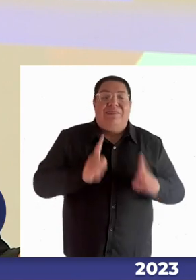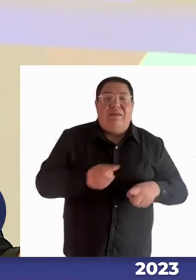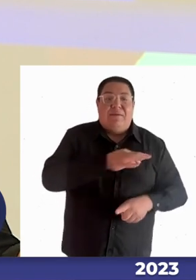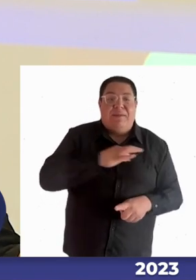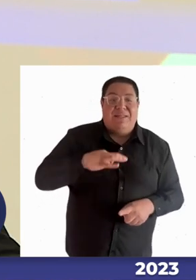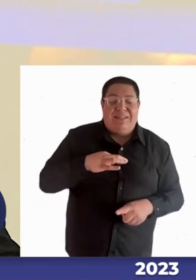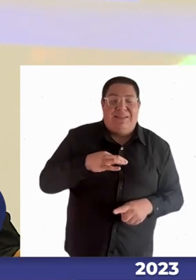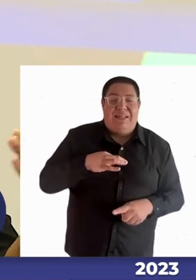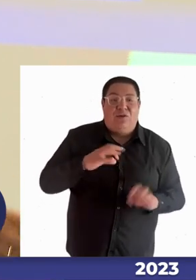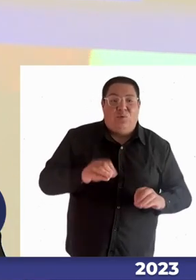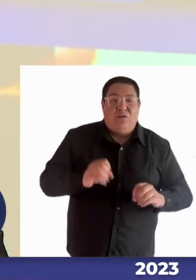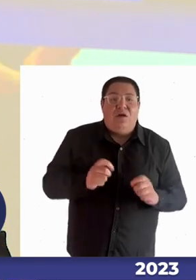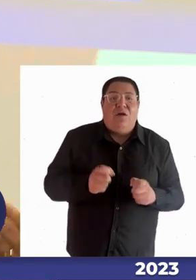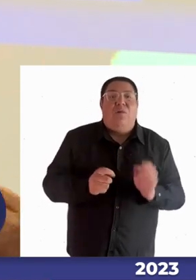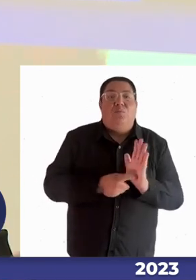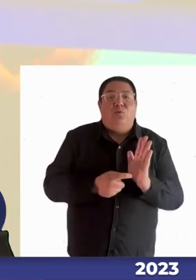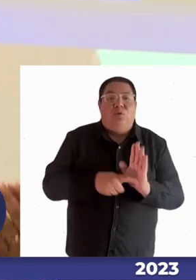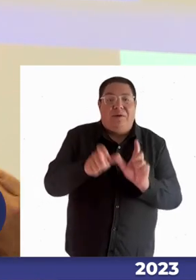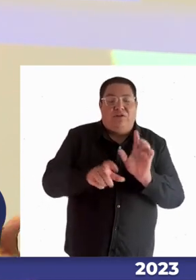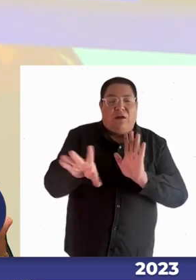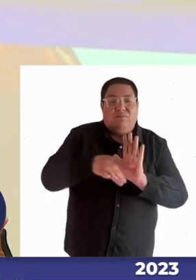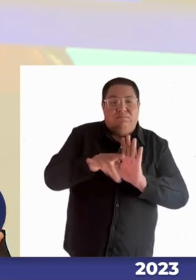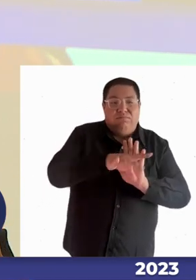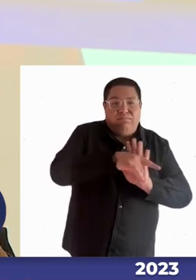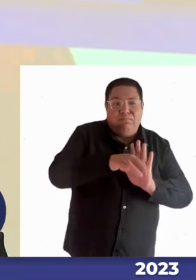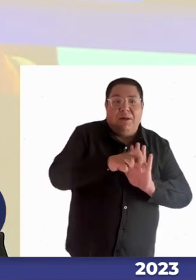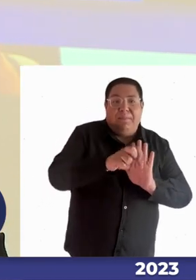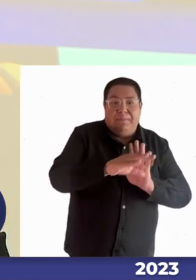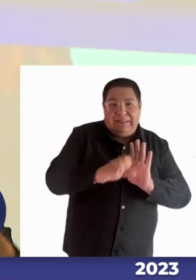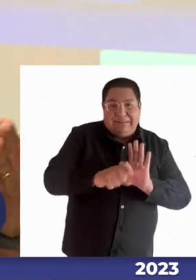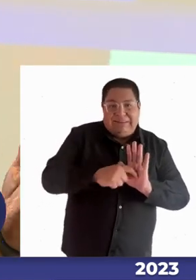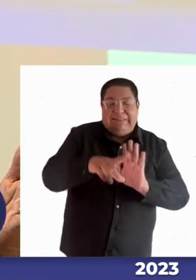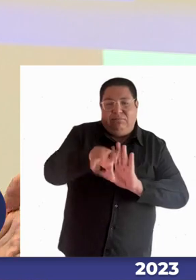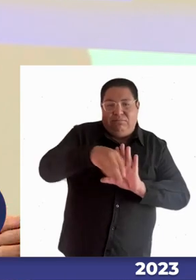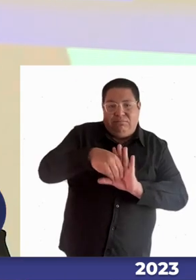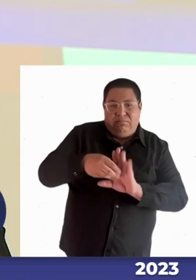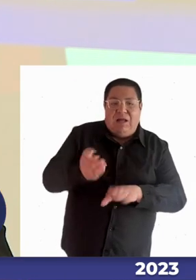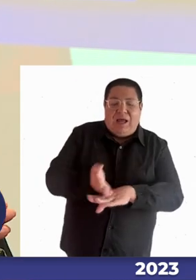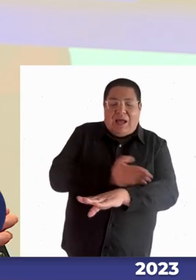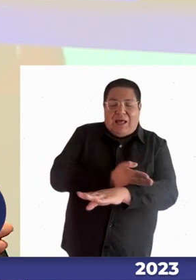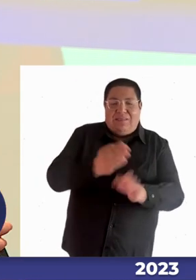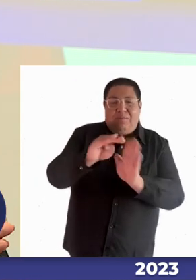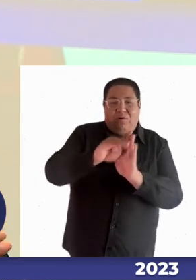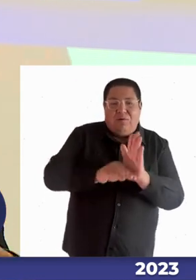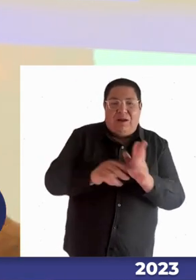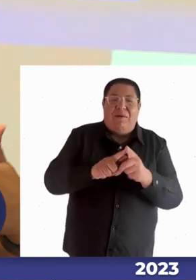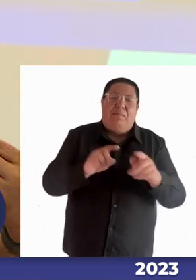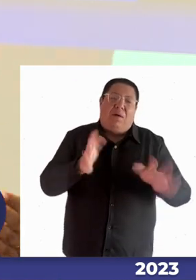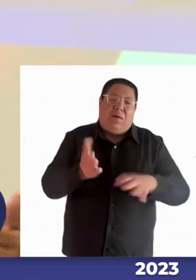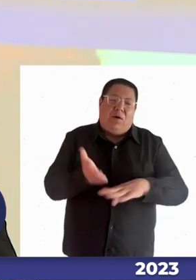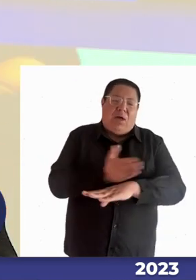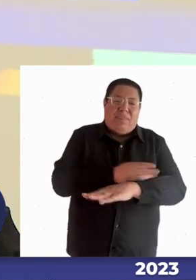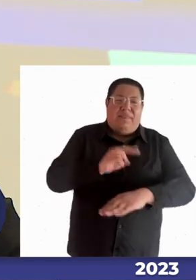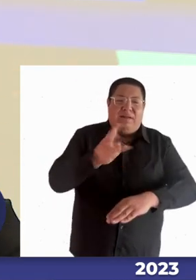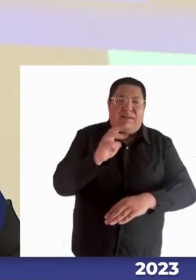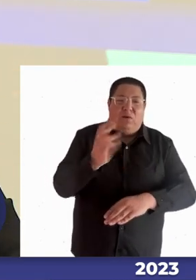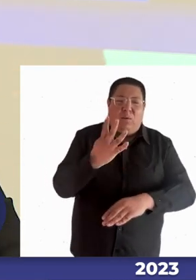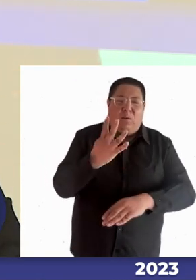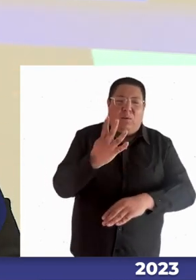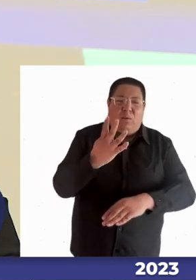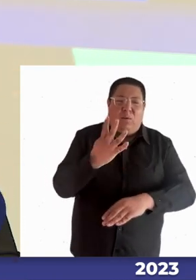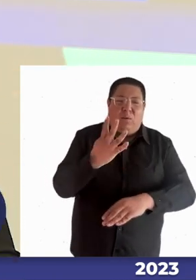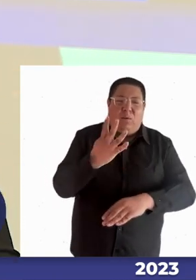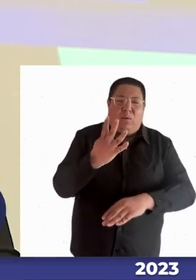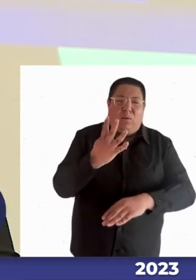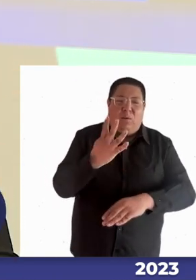PASE y favorezca la inclusión en estos programas previos que son entre tercero y cuarto medio de acceso a